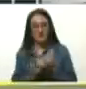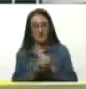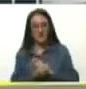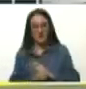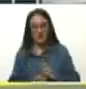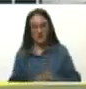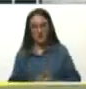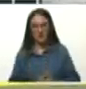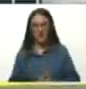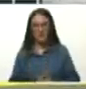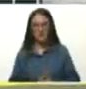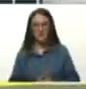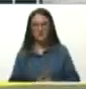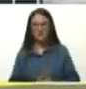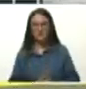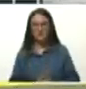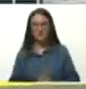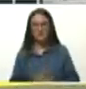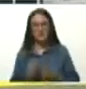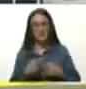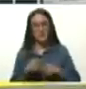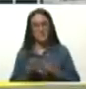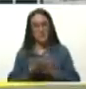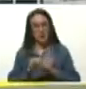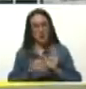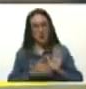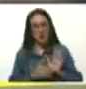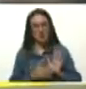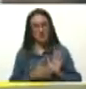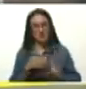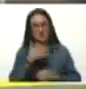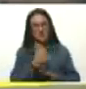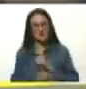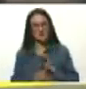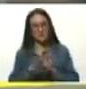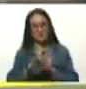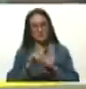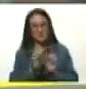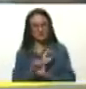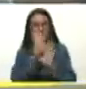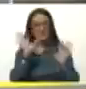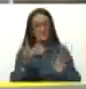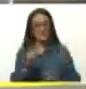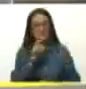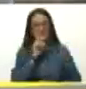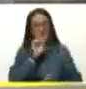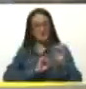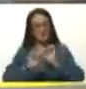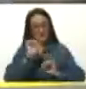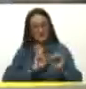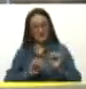pero el proyecto constitucional estuvo claro y tuvo quien lo defendiera.